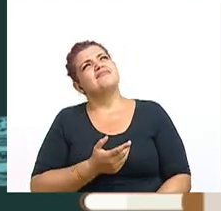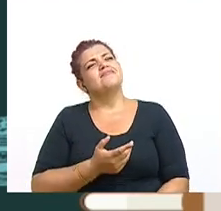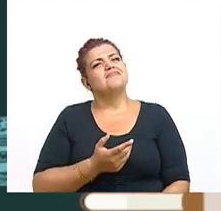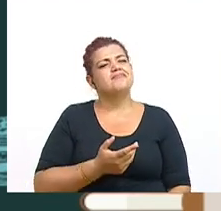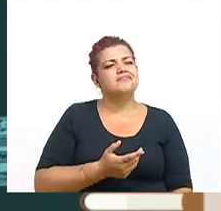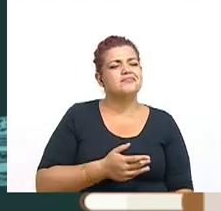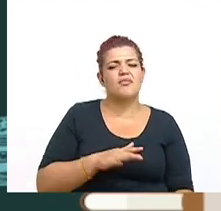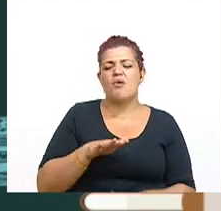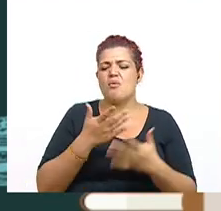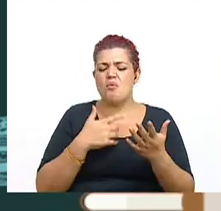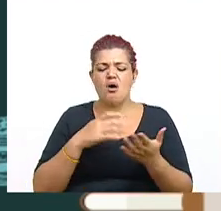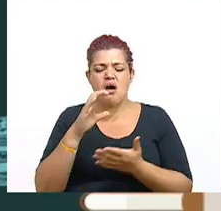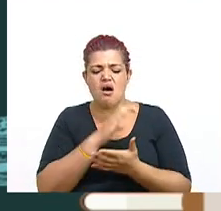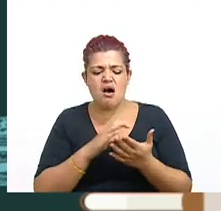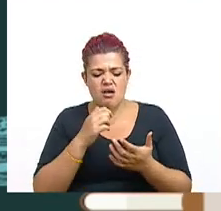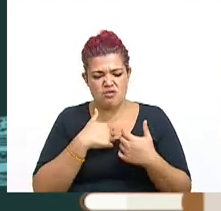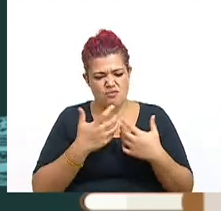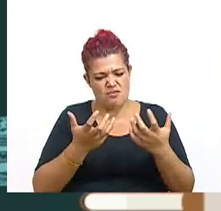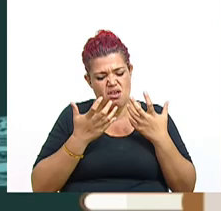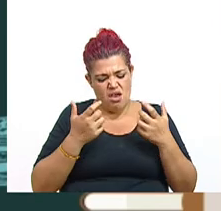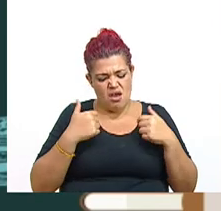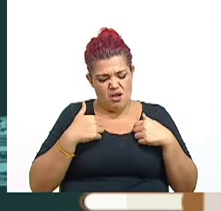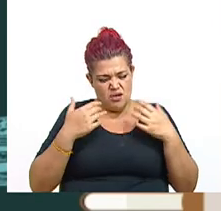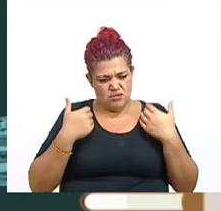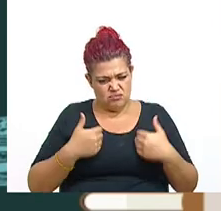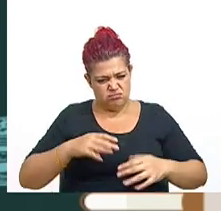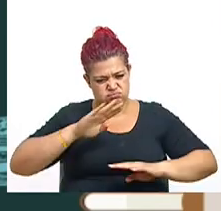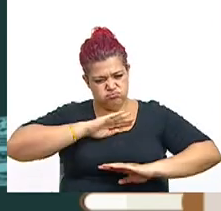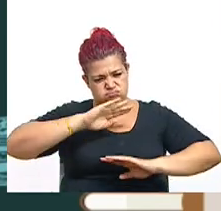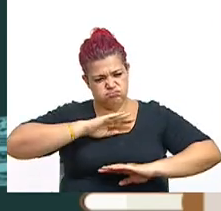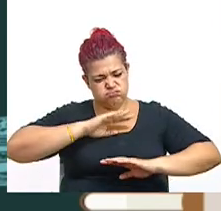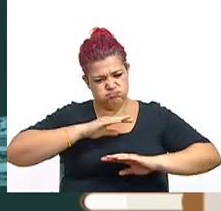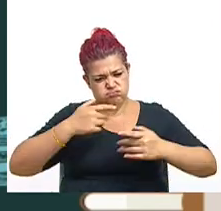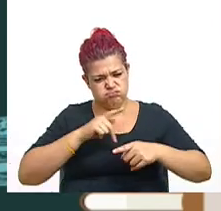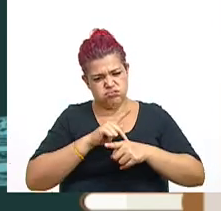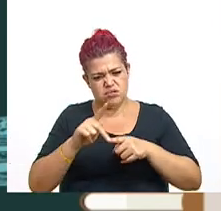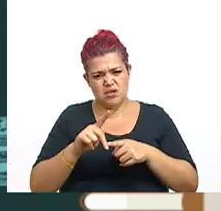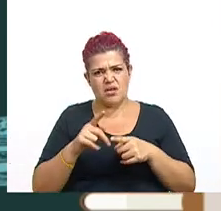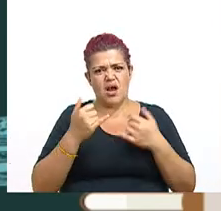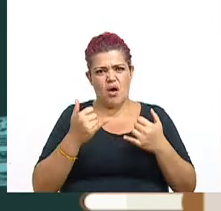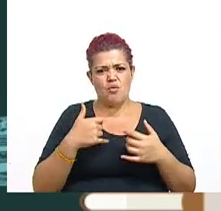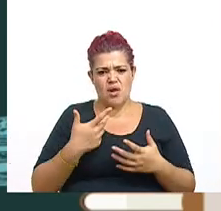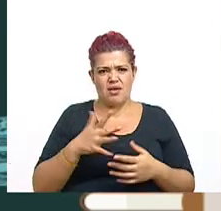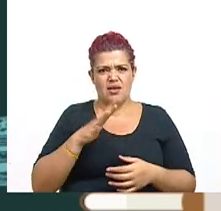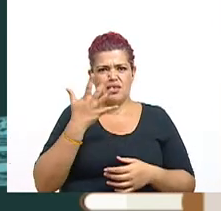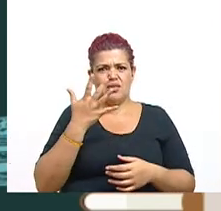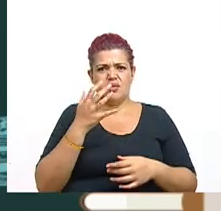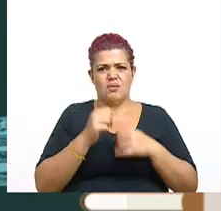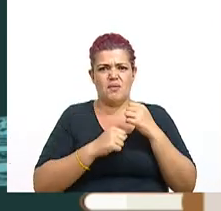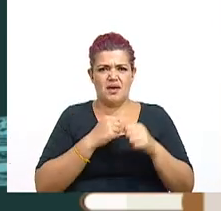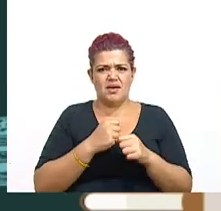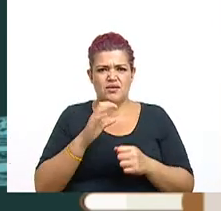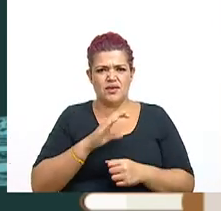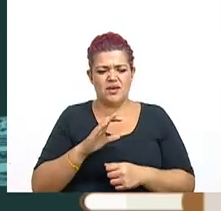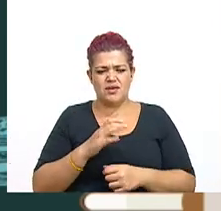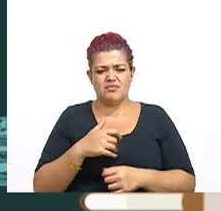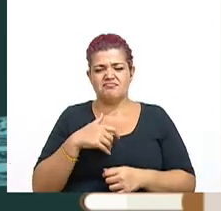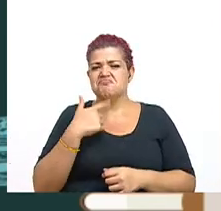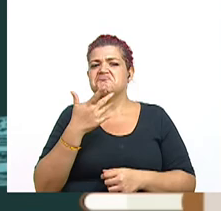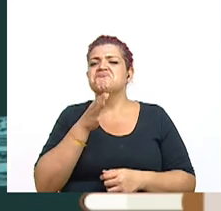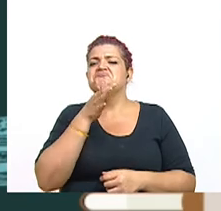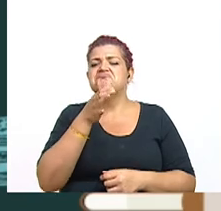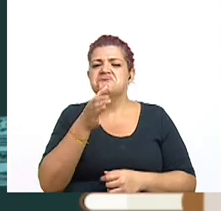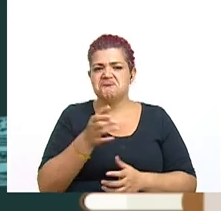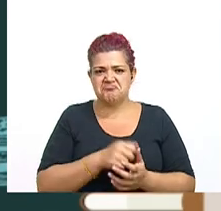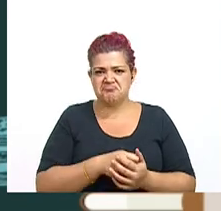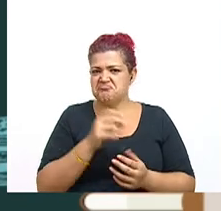¿Cómo buscar esa realización profesional ahora que están en un décimo año? Vamos a dar ahí como tres consejitos,